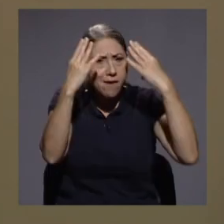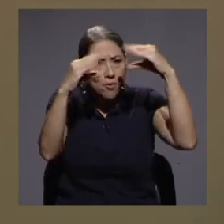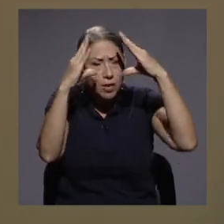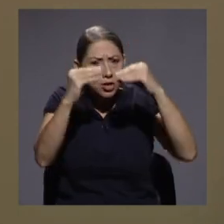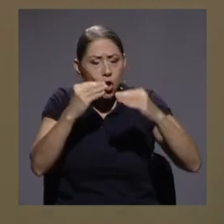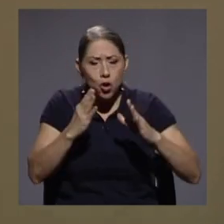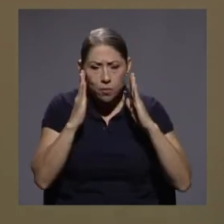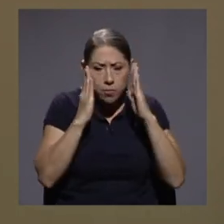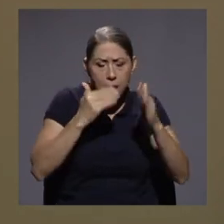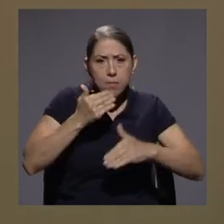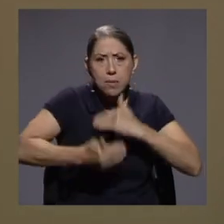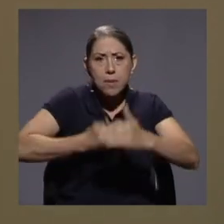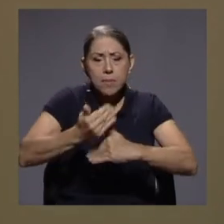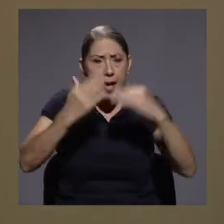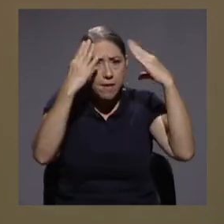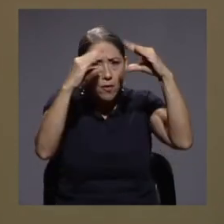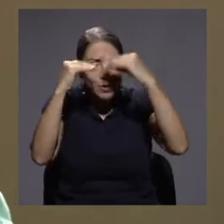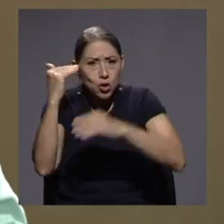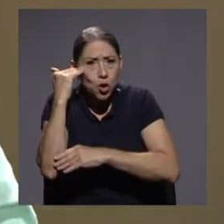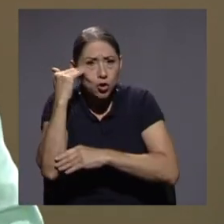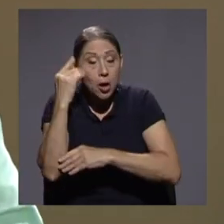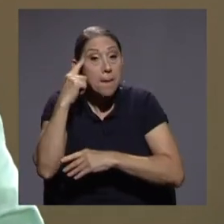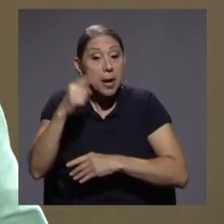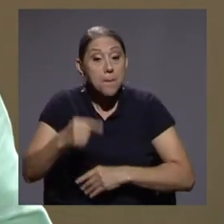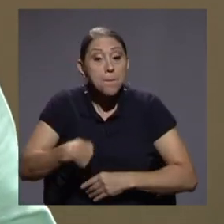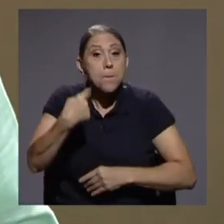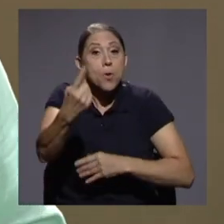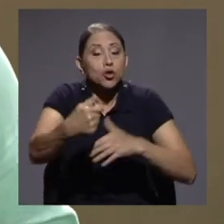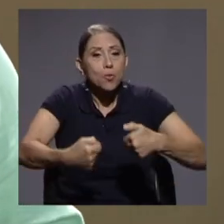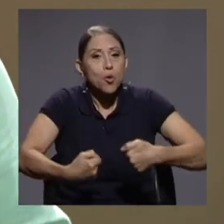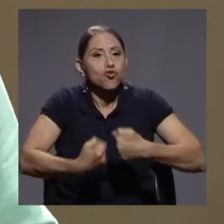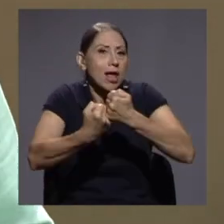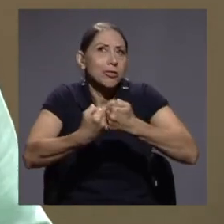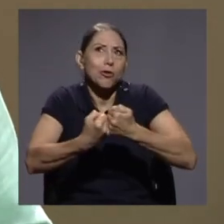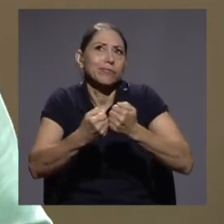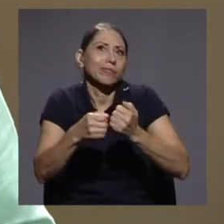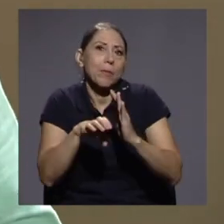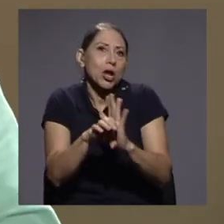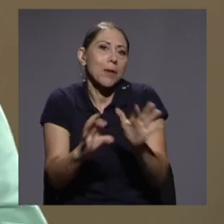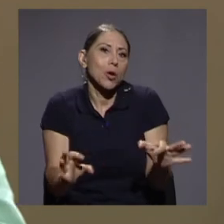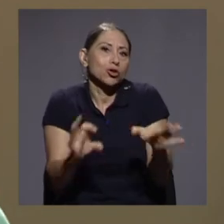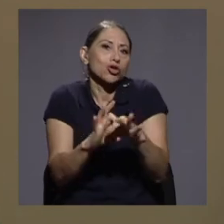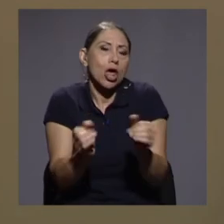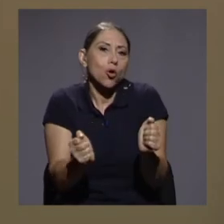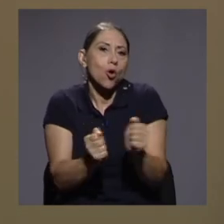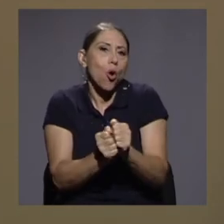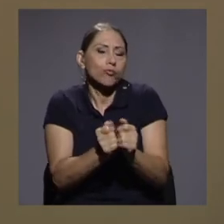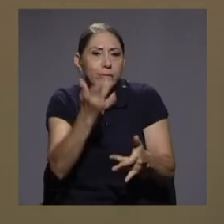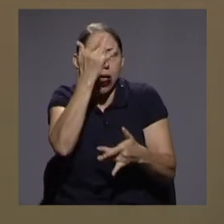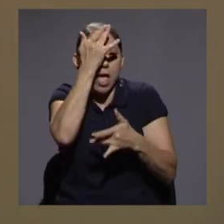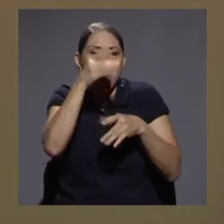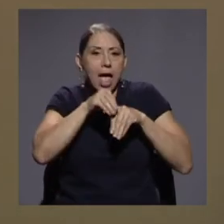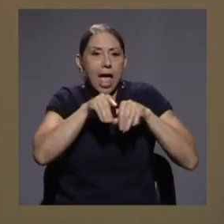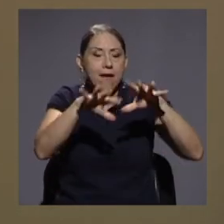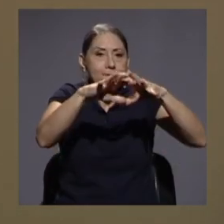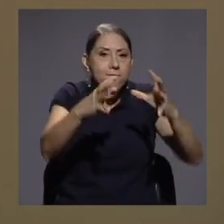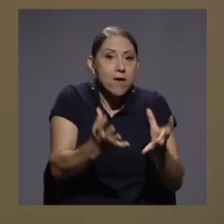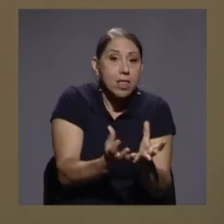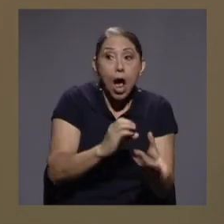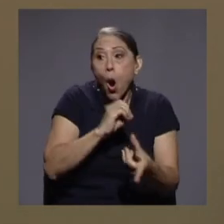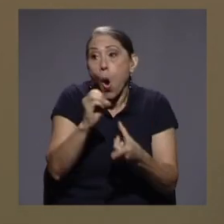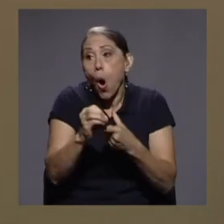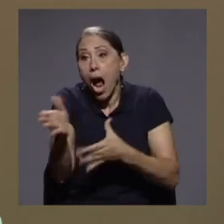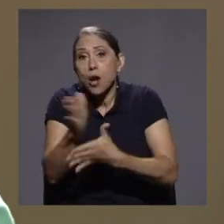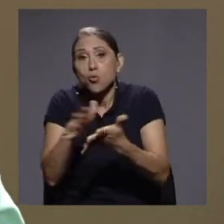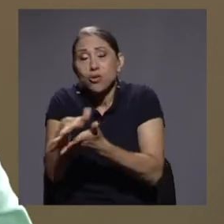gestionar el conocimiento, para que en un próximo reto asociado, por ejemplo, a una pandemia o a una catástrofe natural o algún